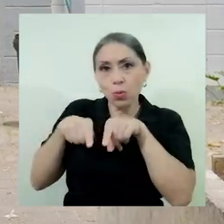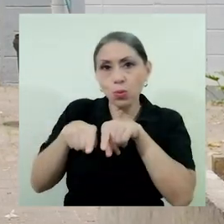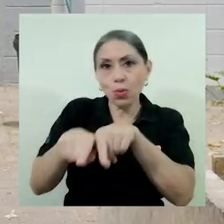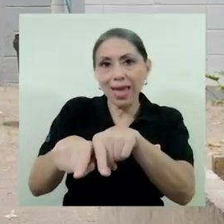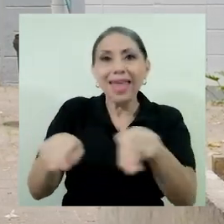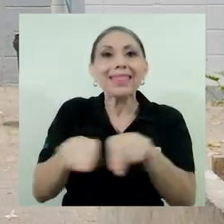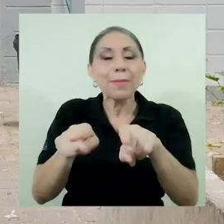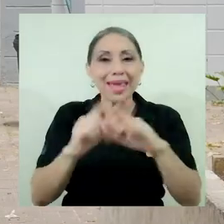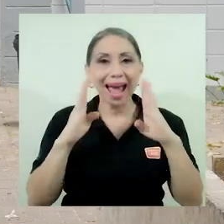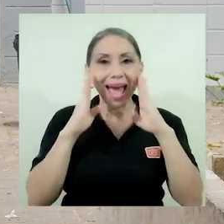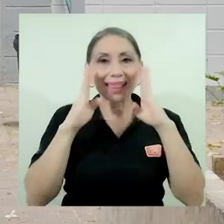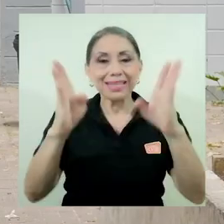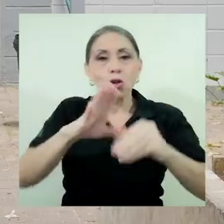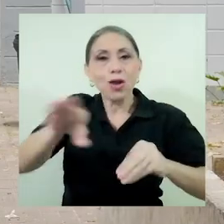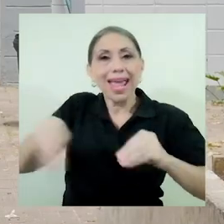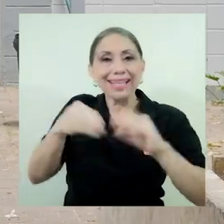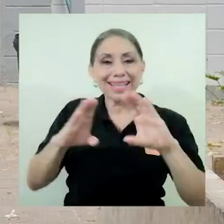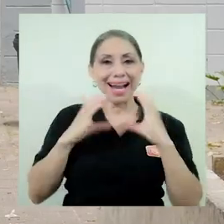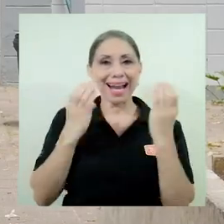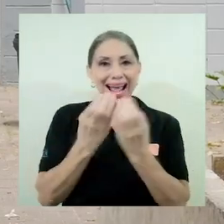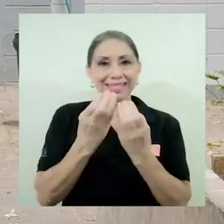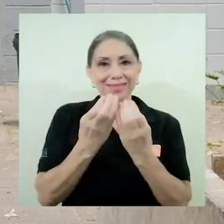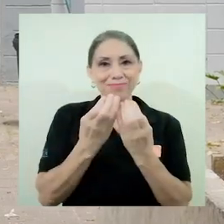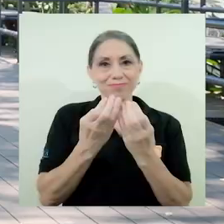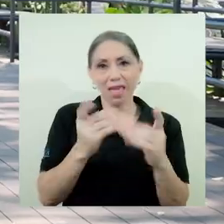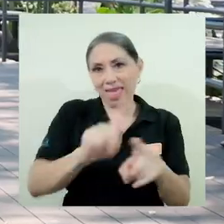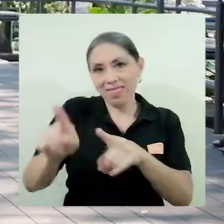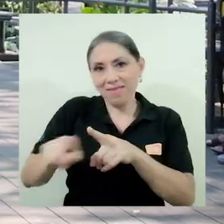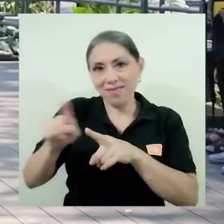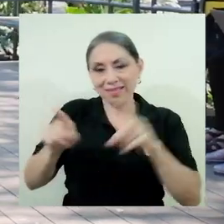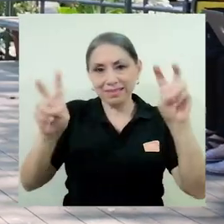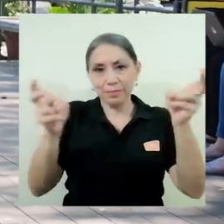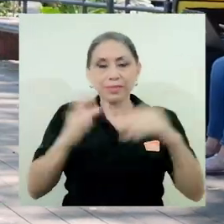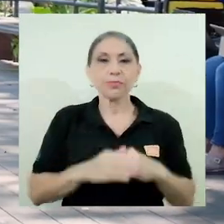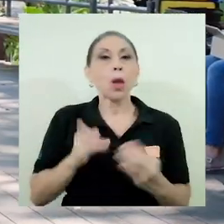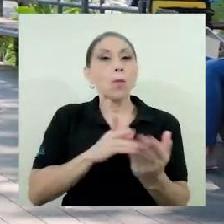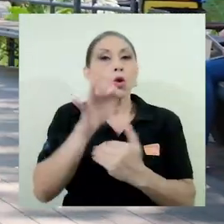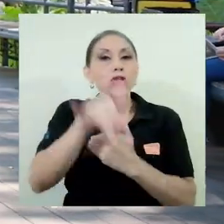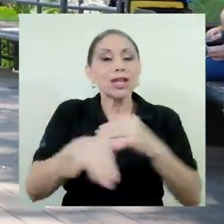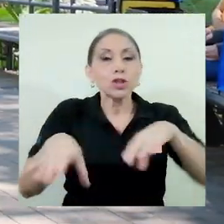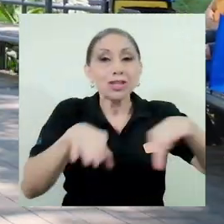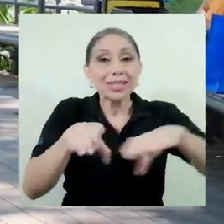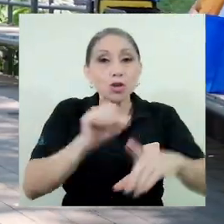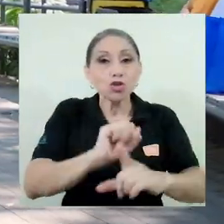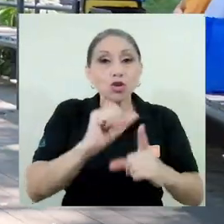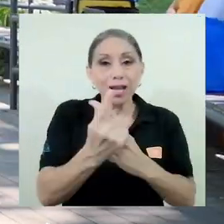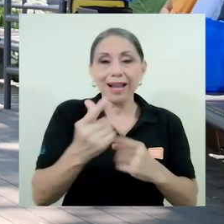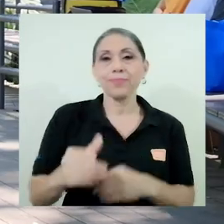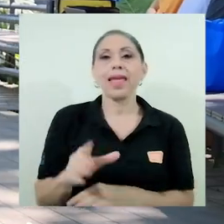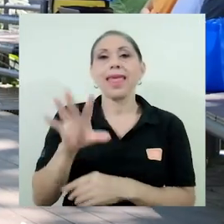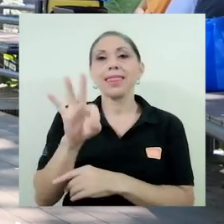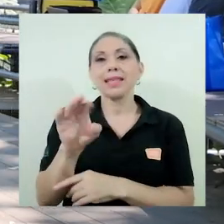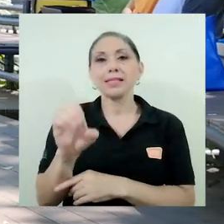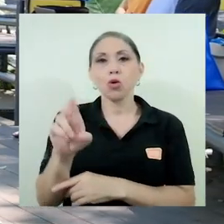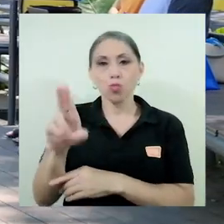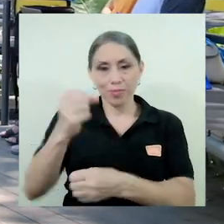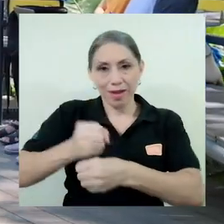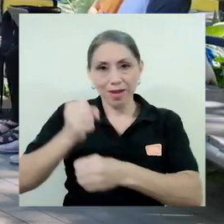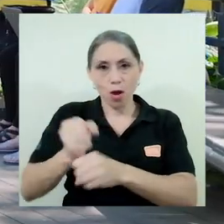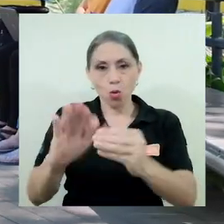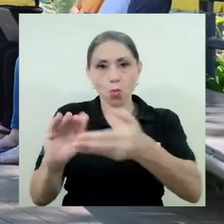atención extraclase, entre otros. Los proyectos de acción social y los trabajos comunales